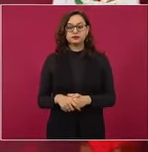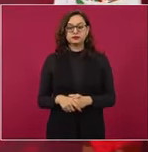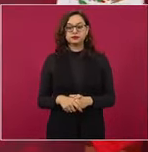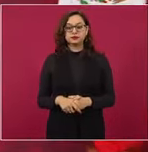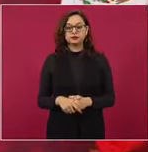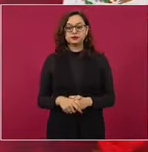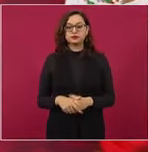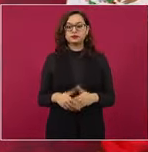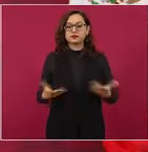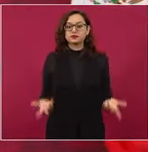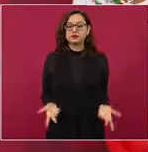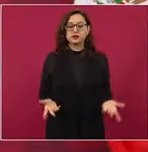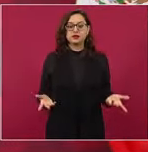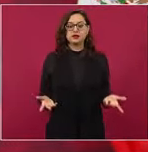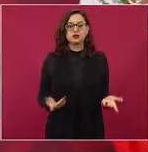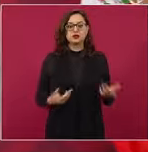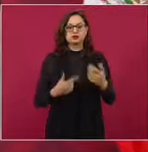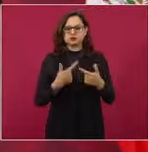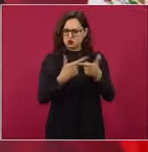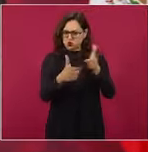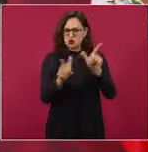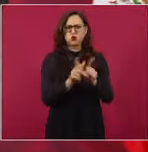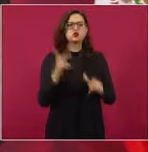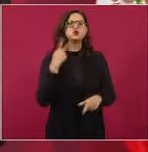diría de todos los partidos.